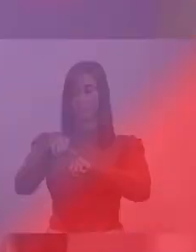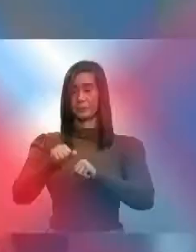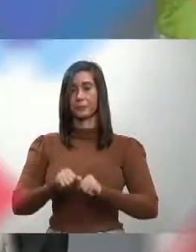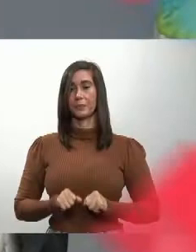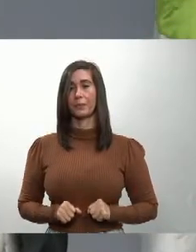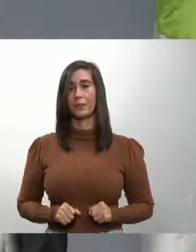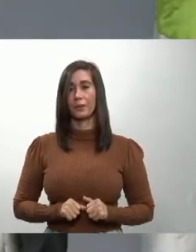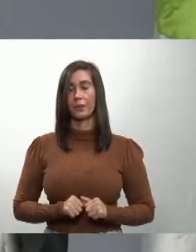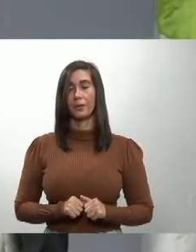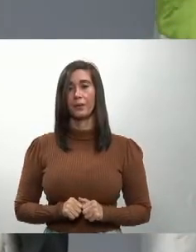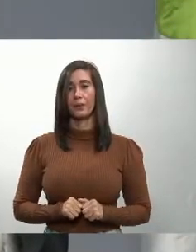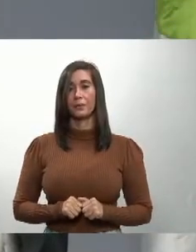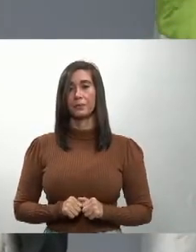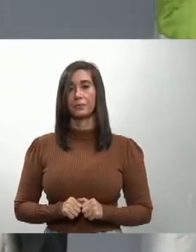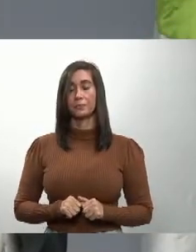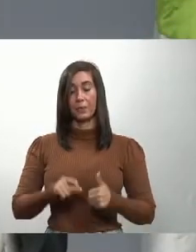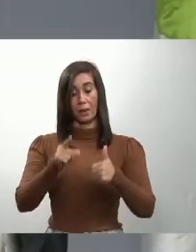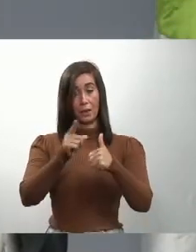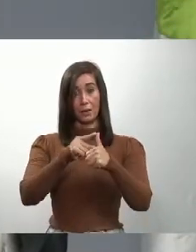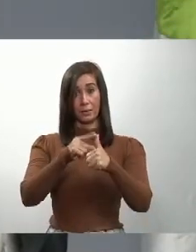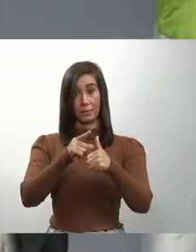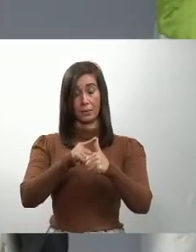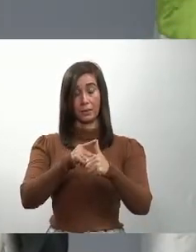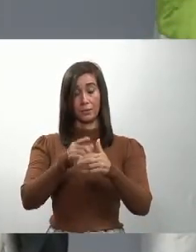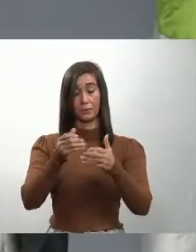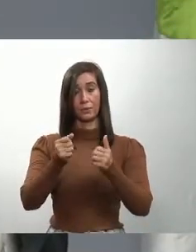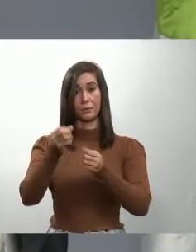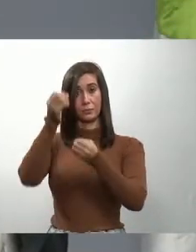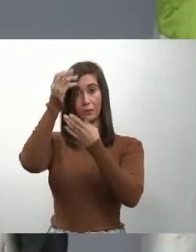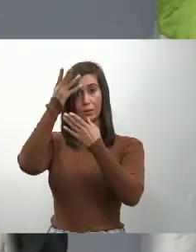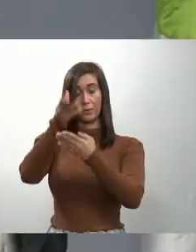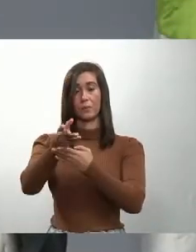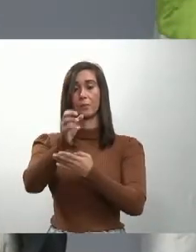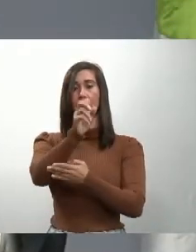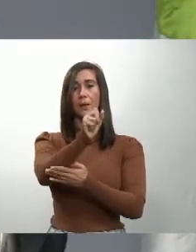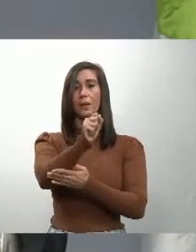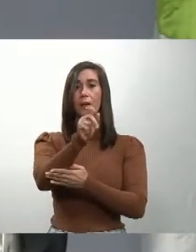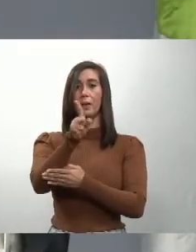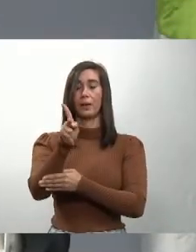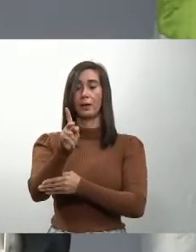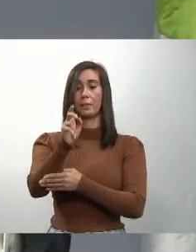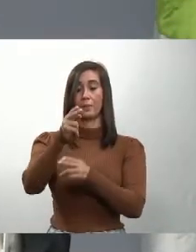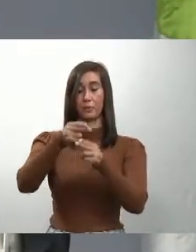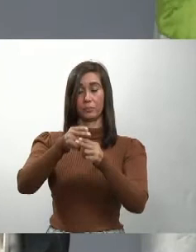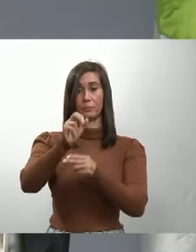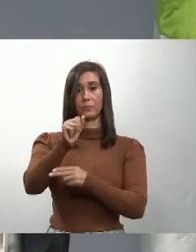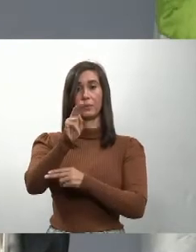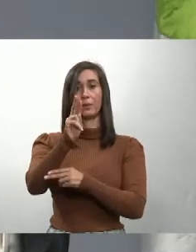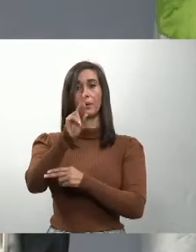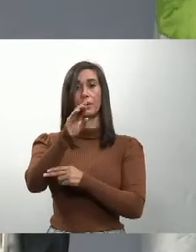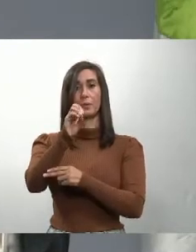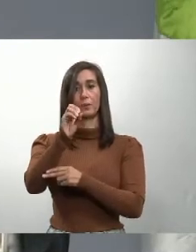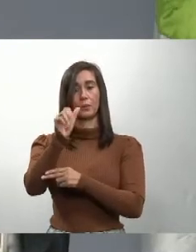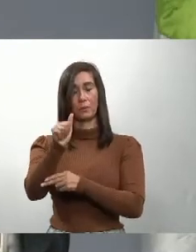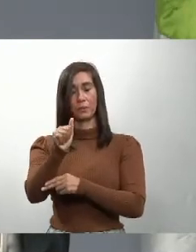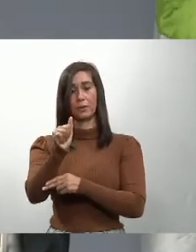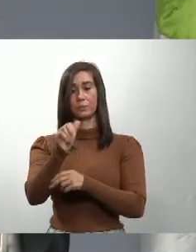En primer lugar, informamos que la Plataforma Aurora alcanzó las